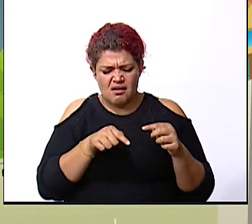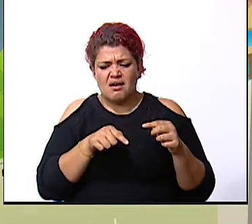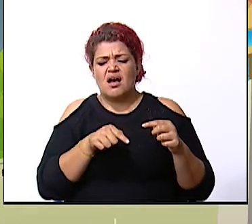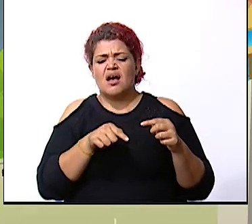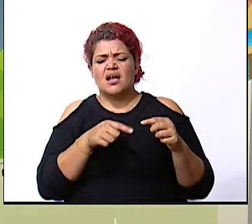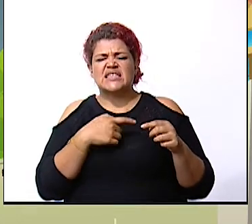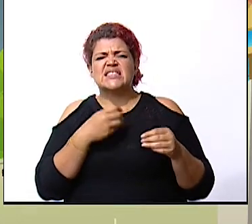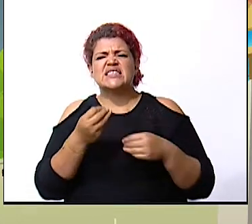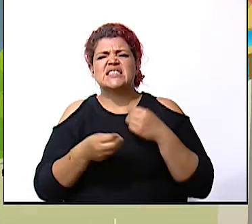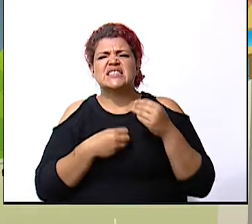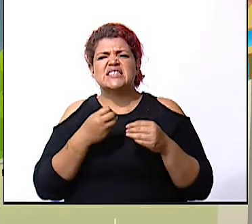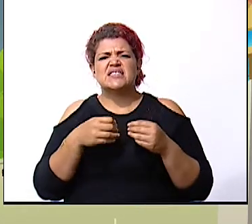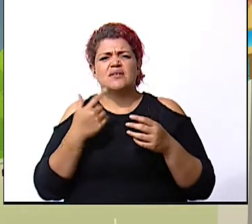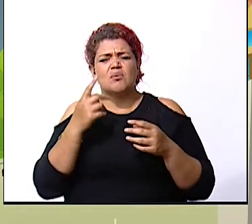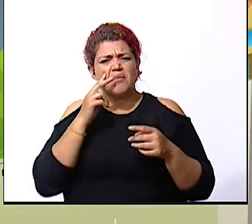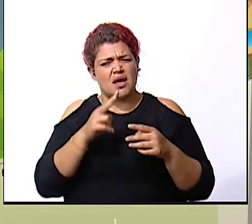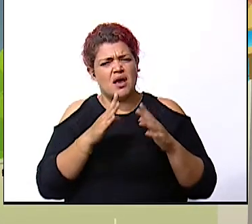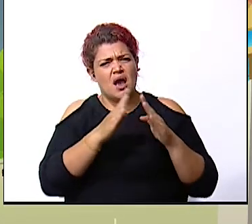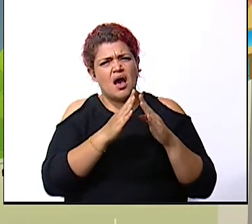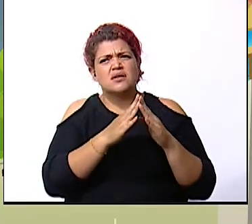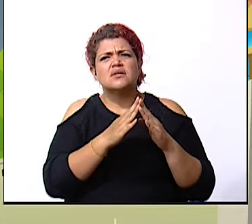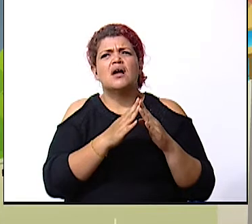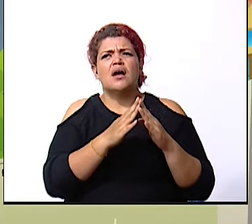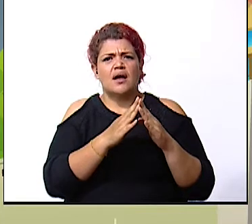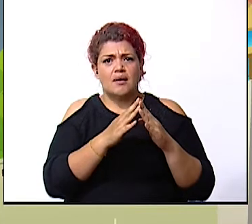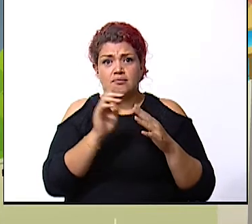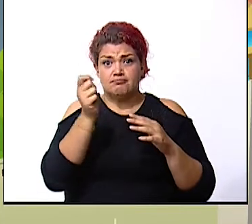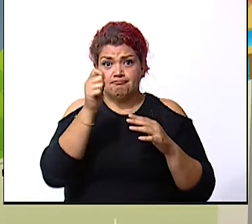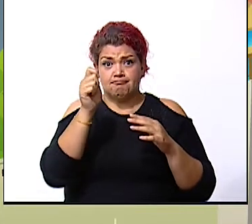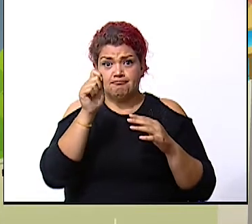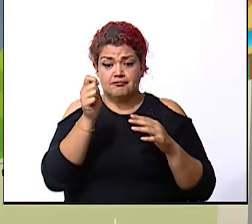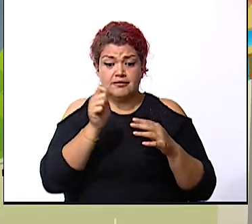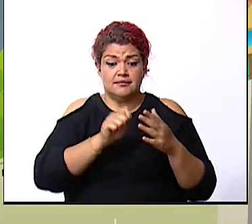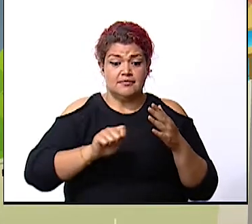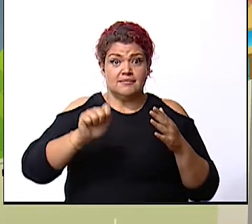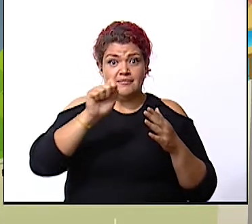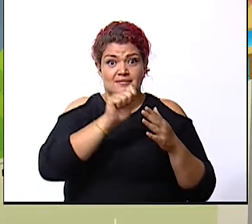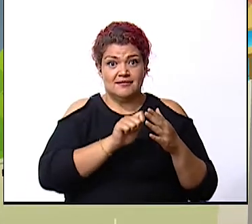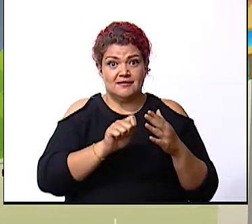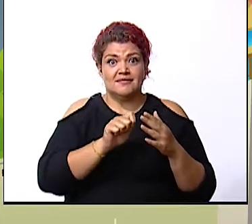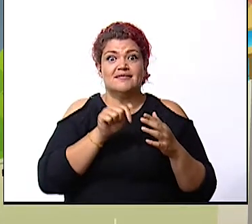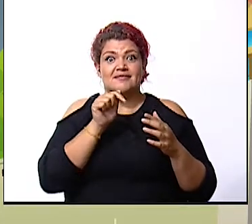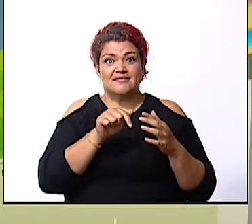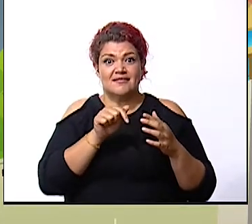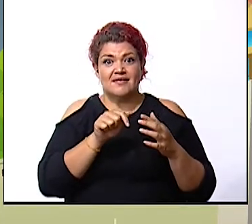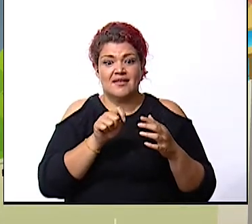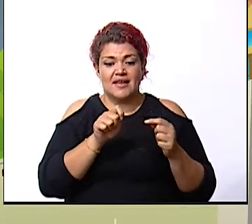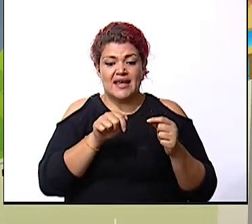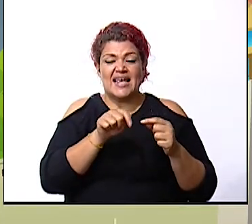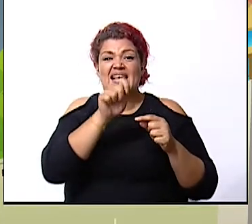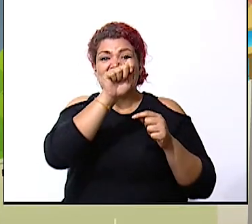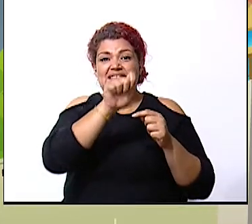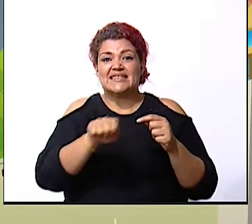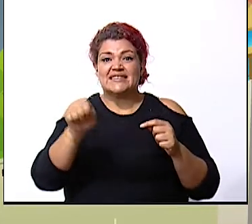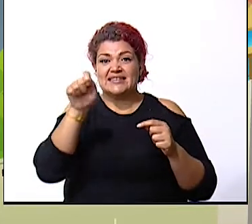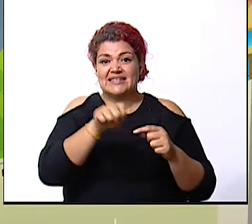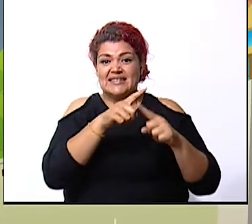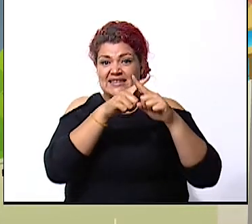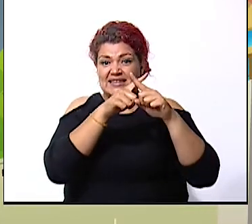que vamos a hacer cuando vemos una casa vamos a tomar un marcador y vamos a hacer una x